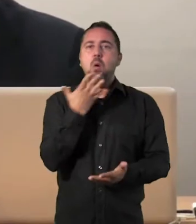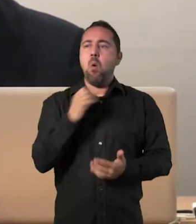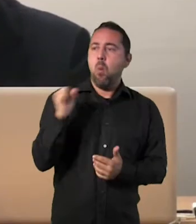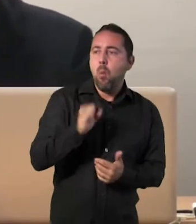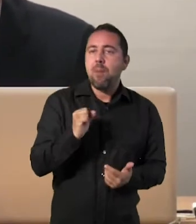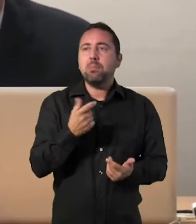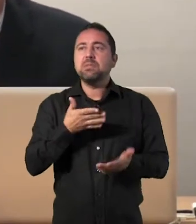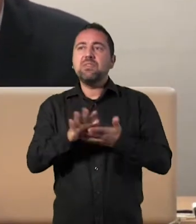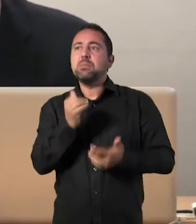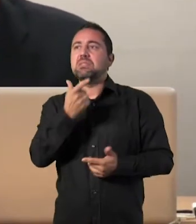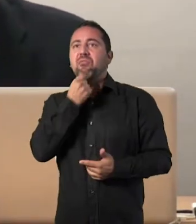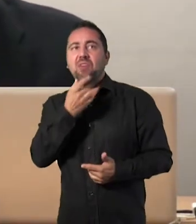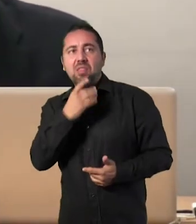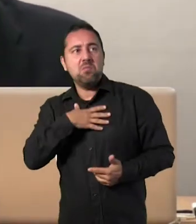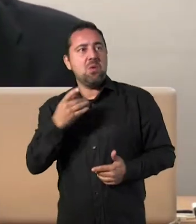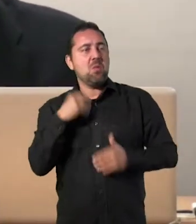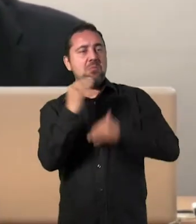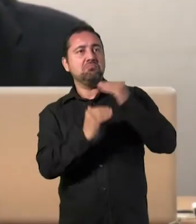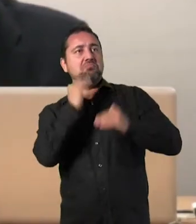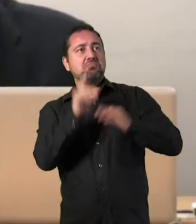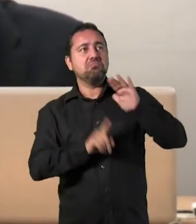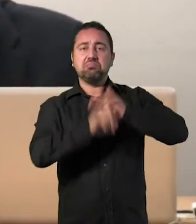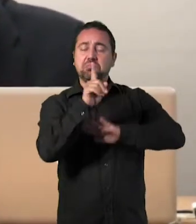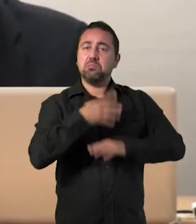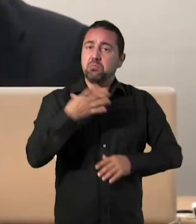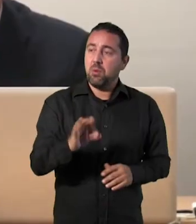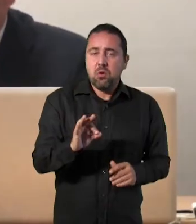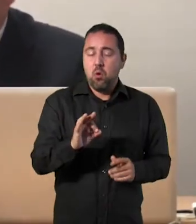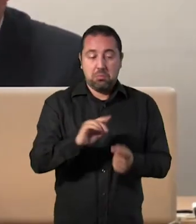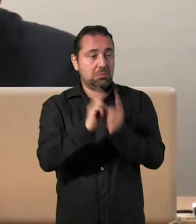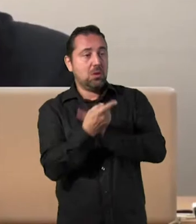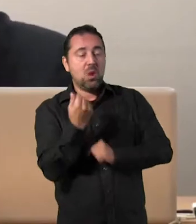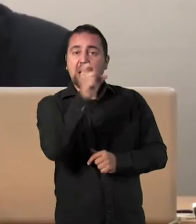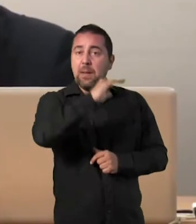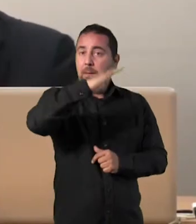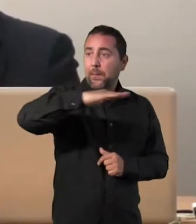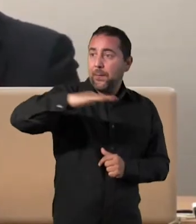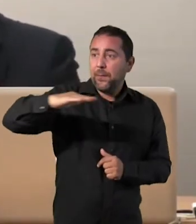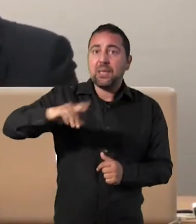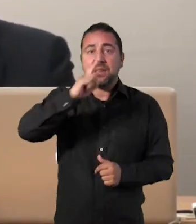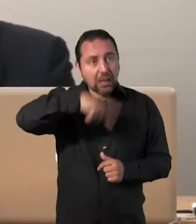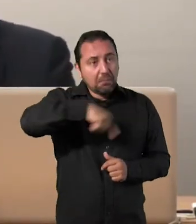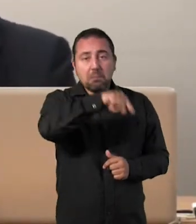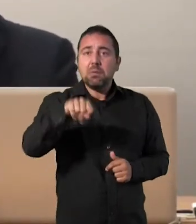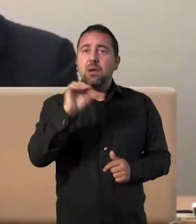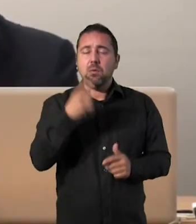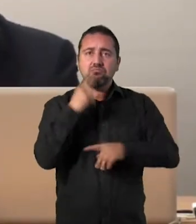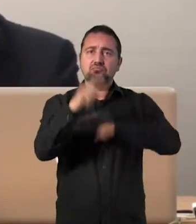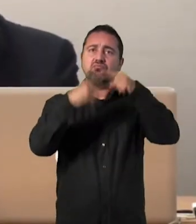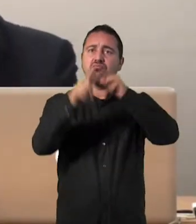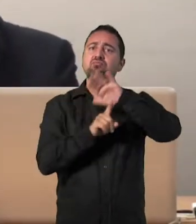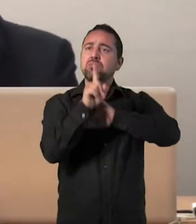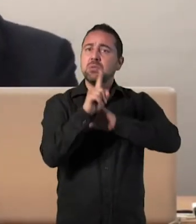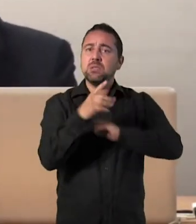nosotros estar en la élite. Pero bueno, también hay gente baja que está en la élite. Los dos seguramente han